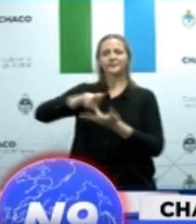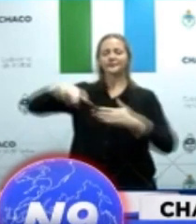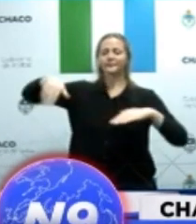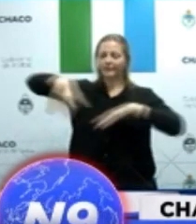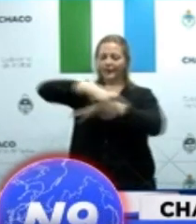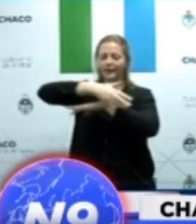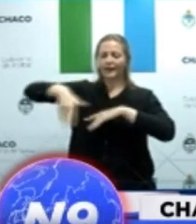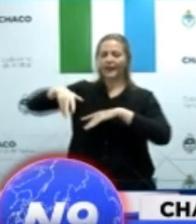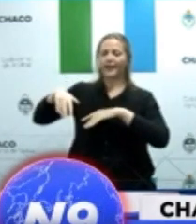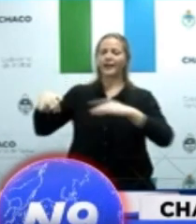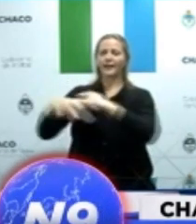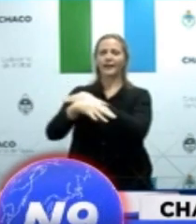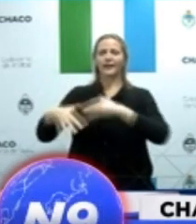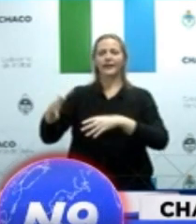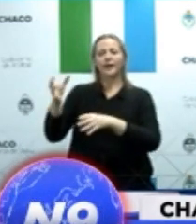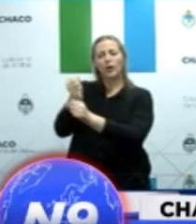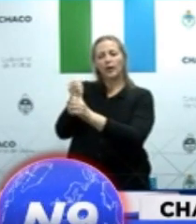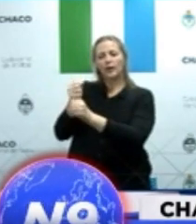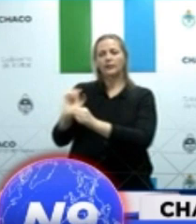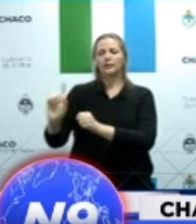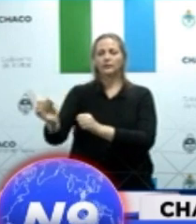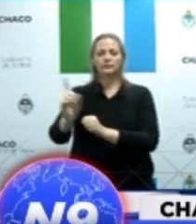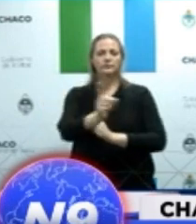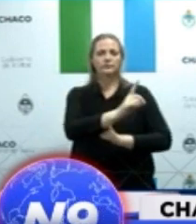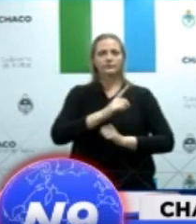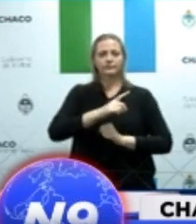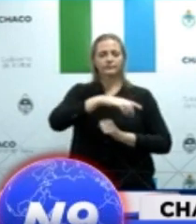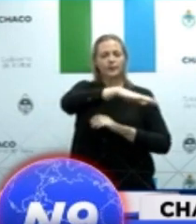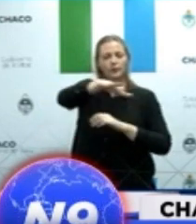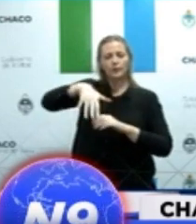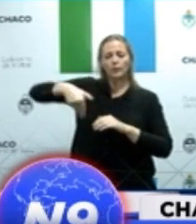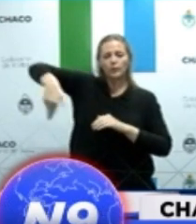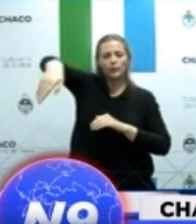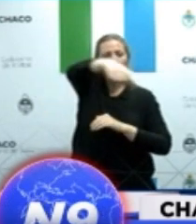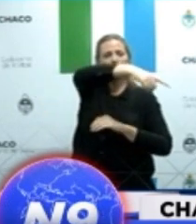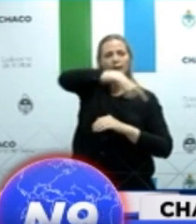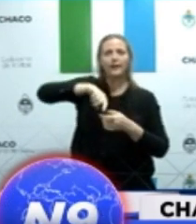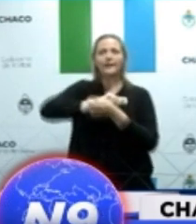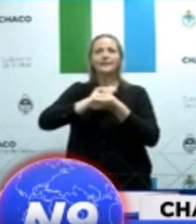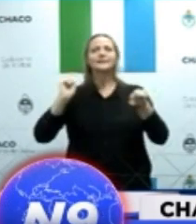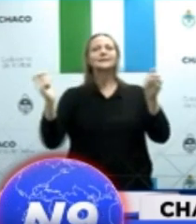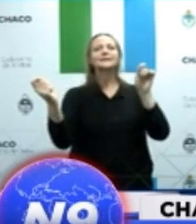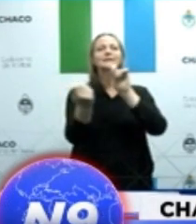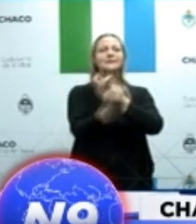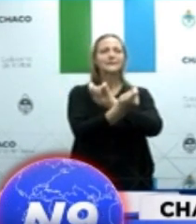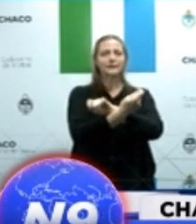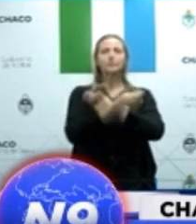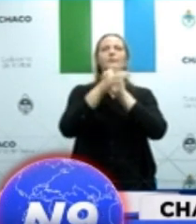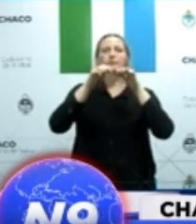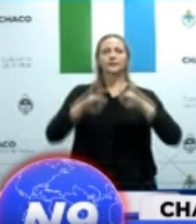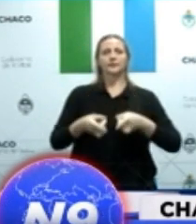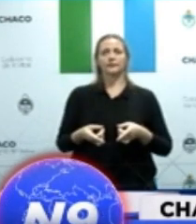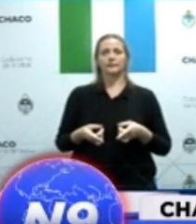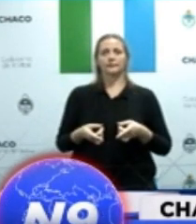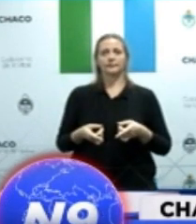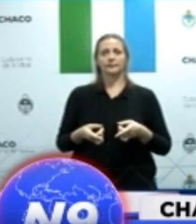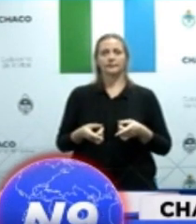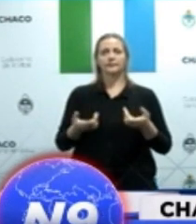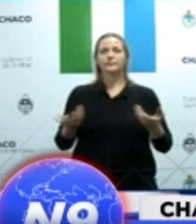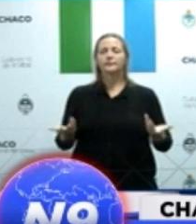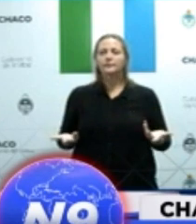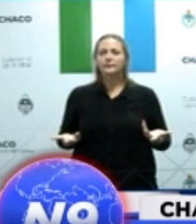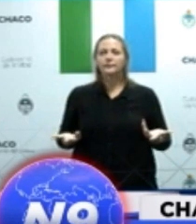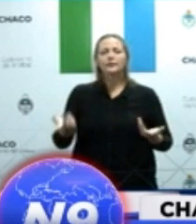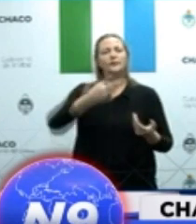cuántos casos efectivamente se redujeron de todos los casos dramáticamente concentrados en el macrocentro? efectivamente